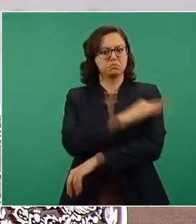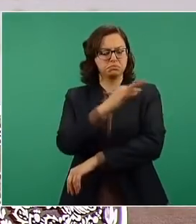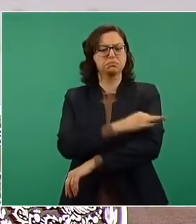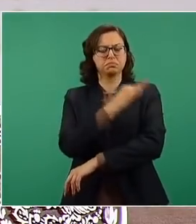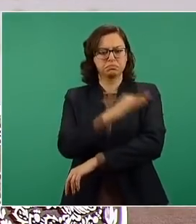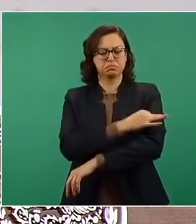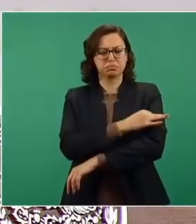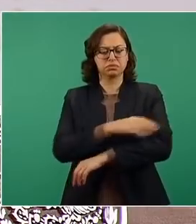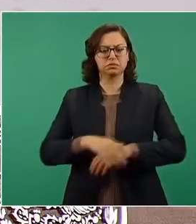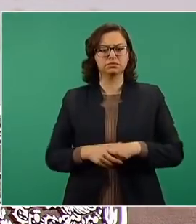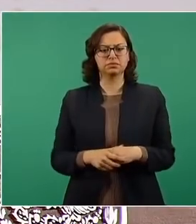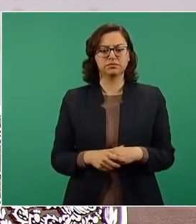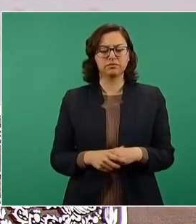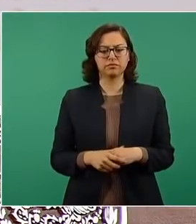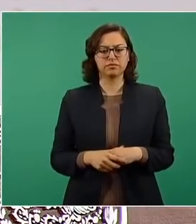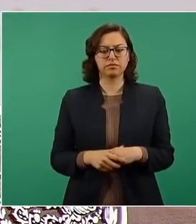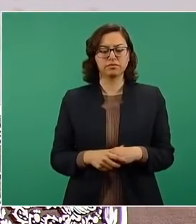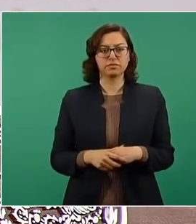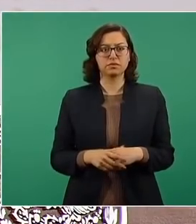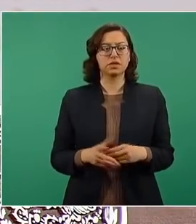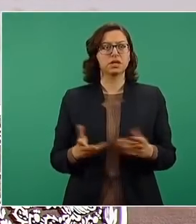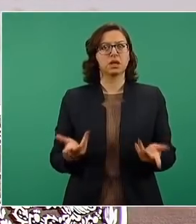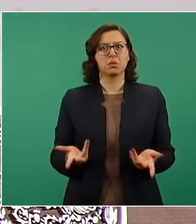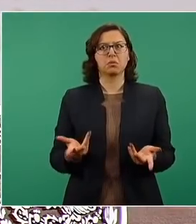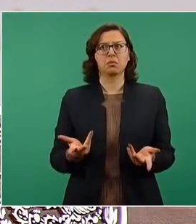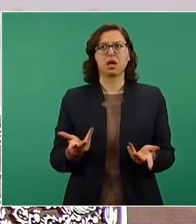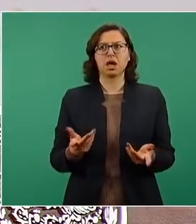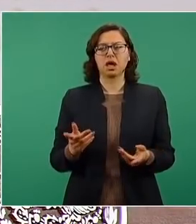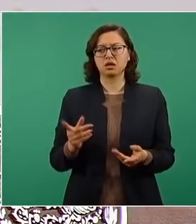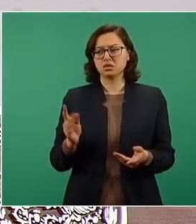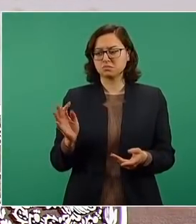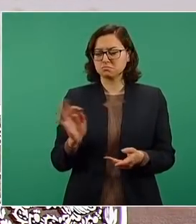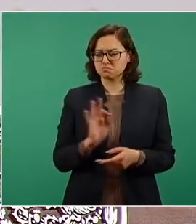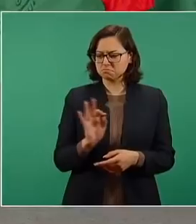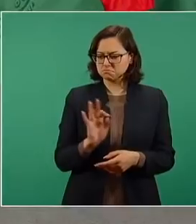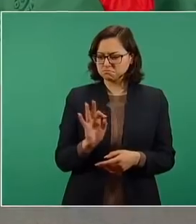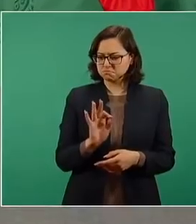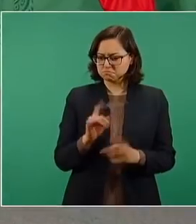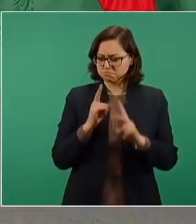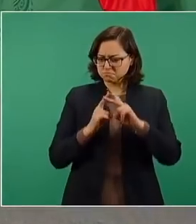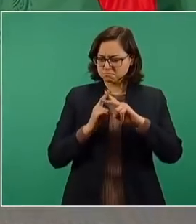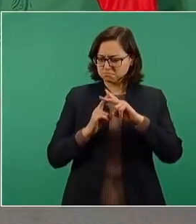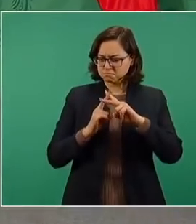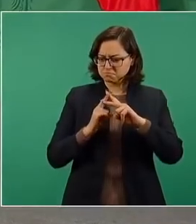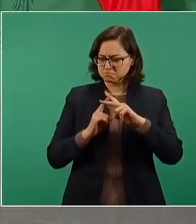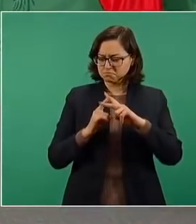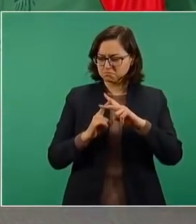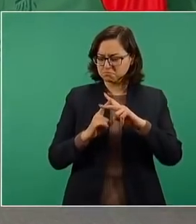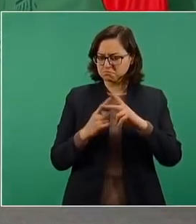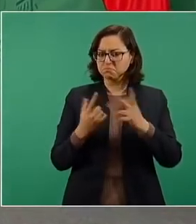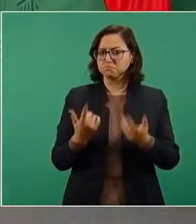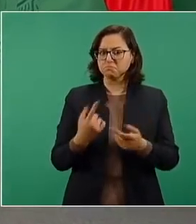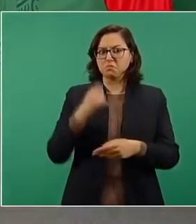Es posiblemente el día de más vacunas